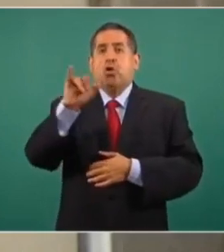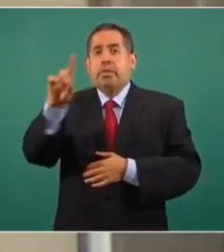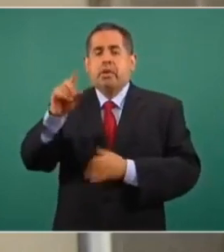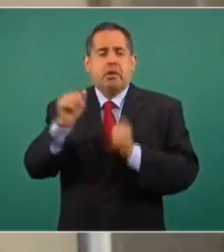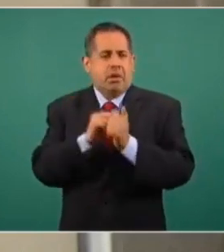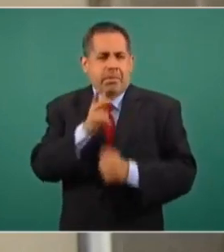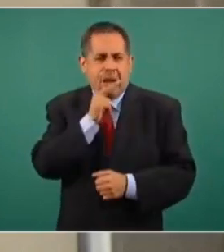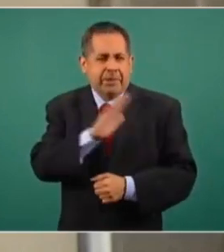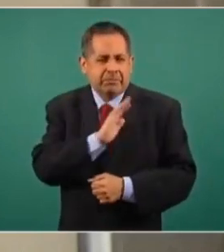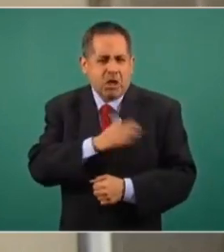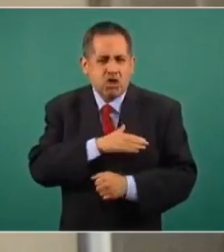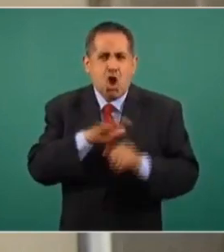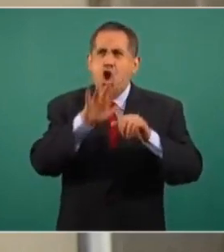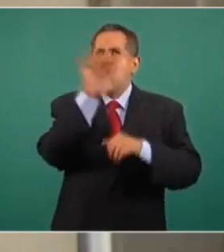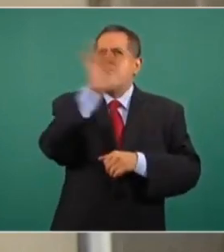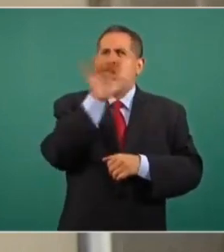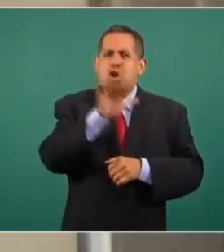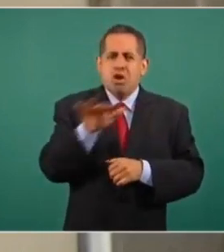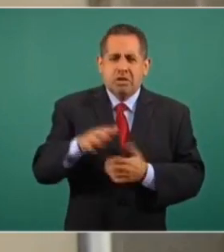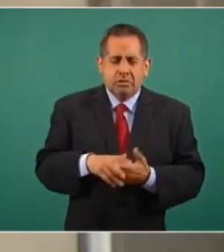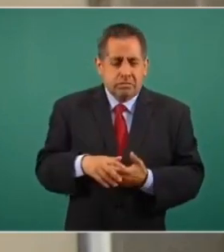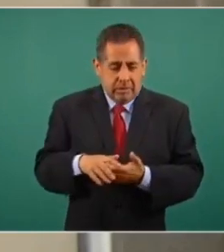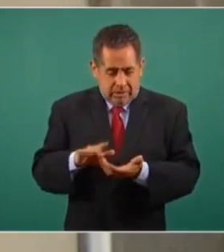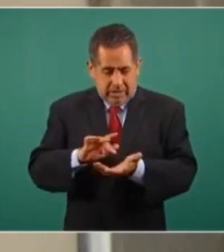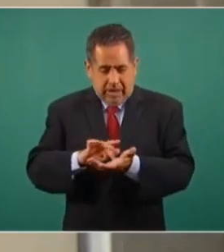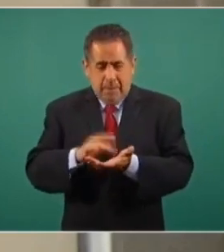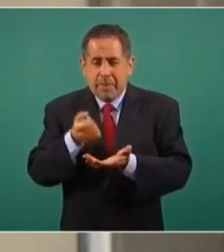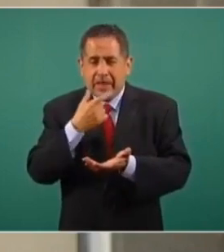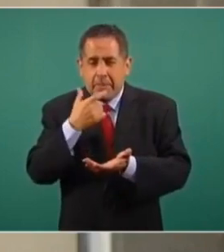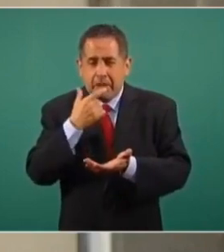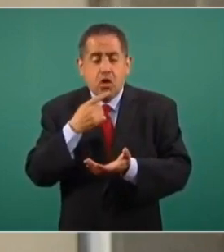un medicamento que caduca en febrero 21